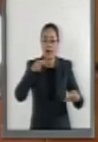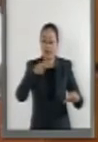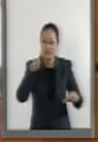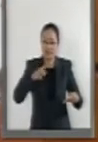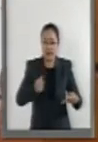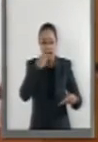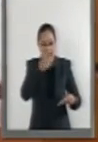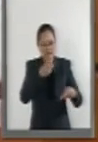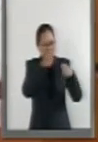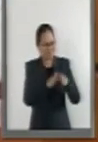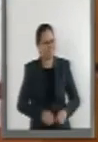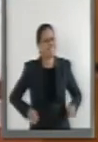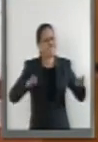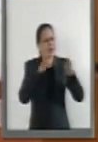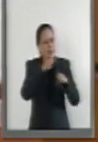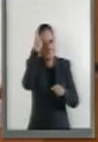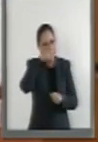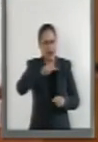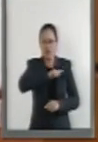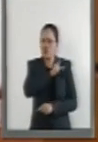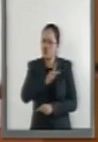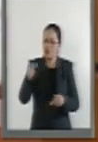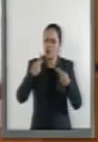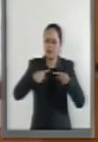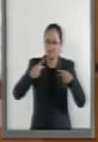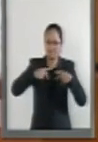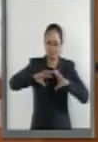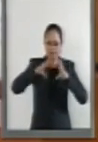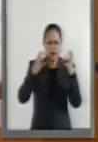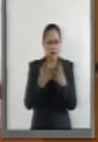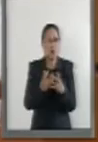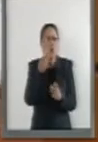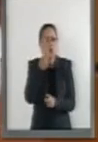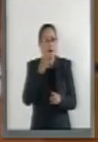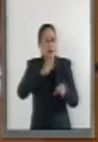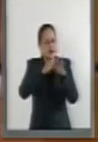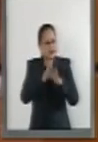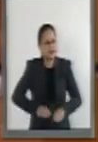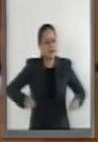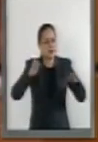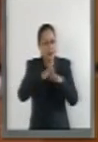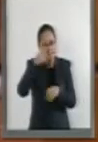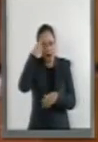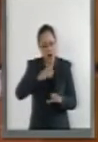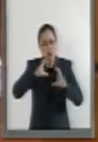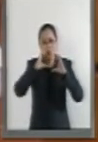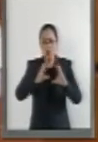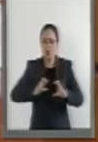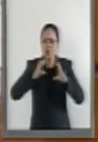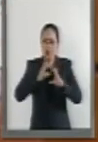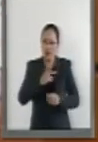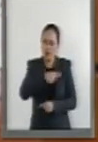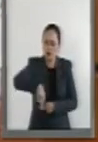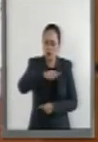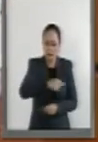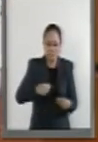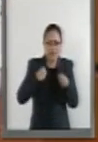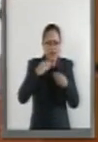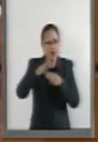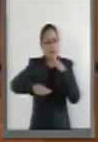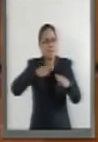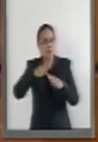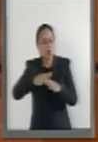alta relevancia para la humanidad, para la más alta relevancia para la preservación de la vida del mundo.